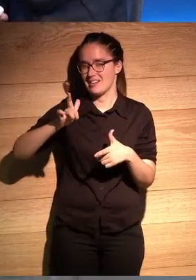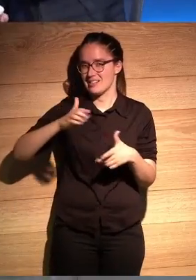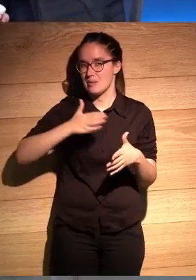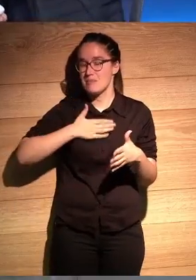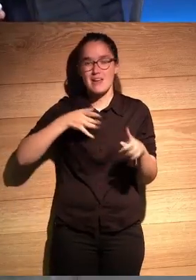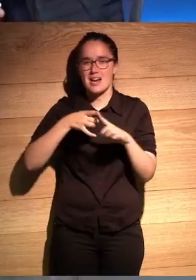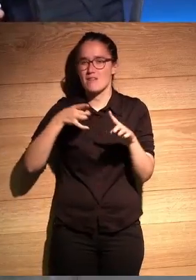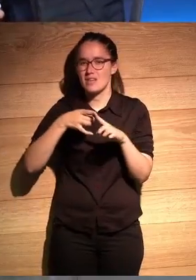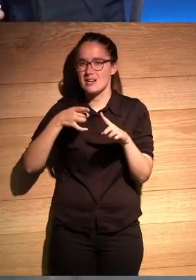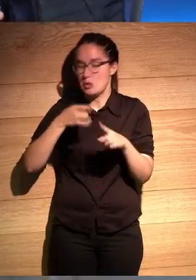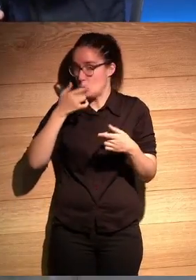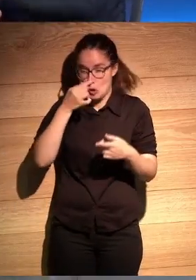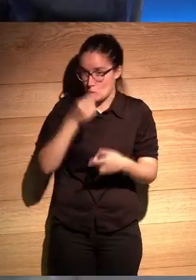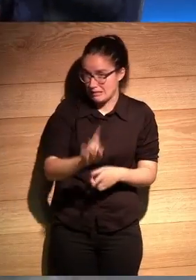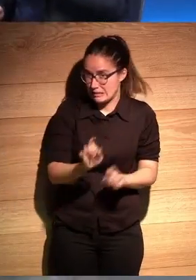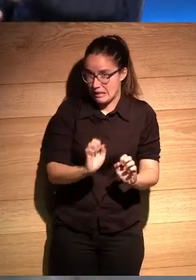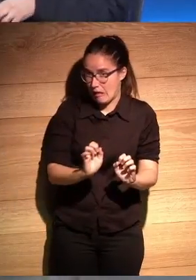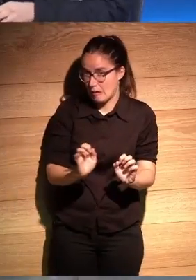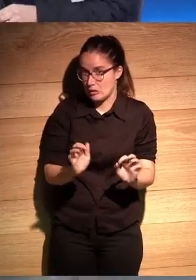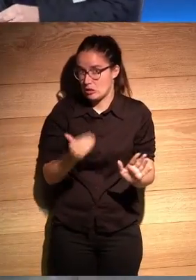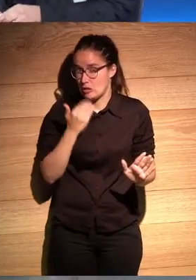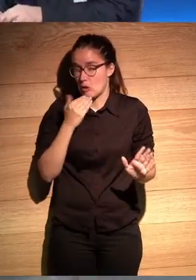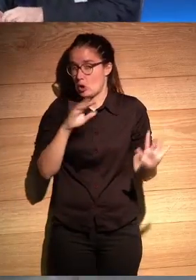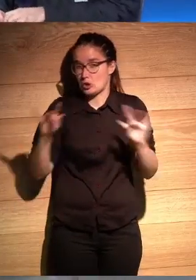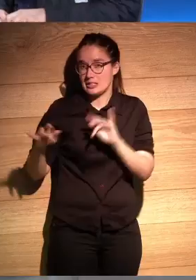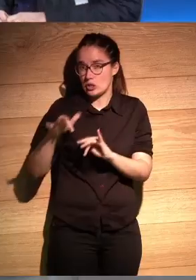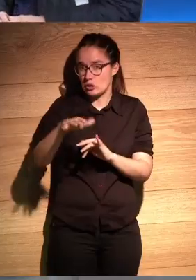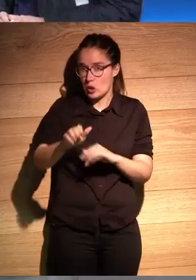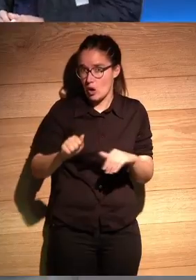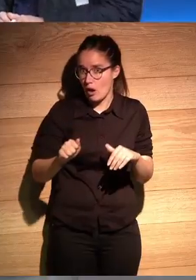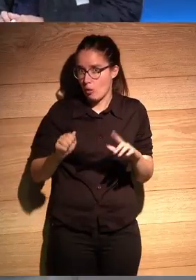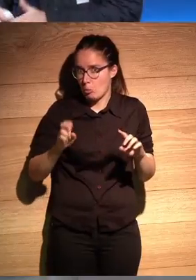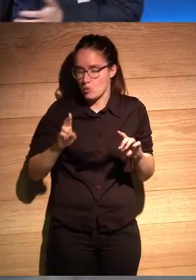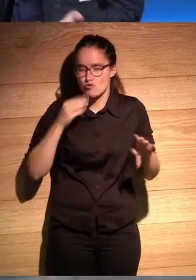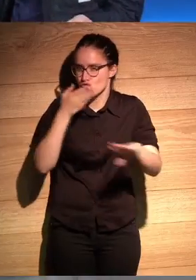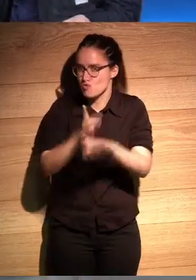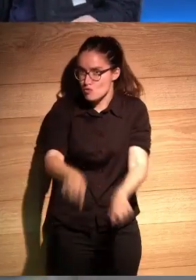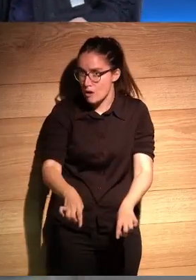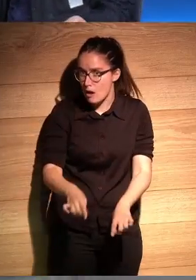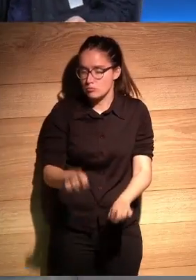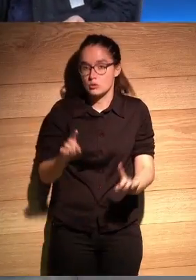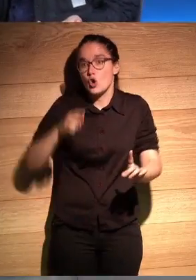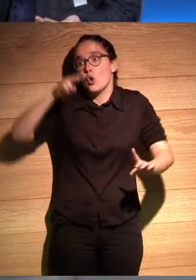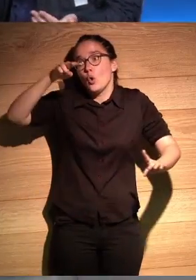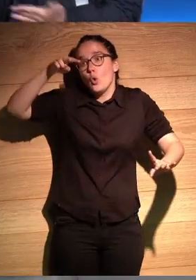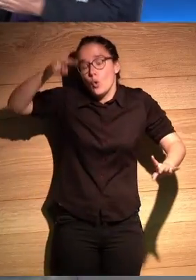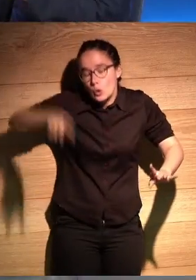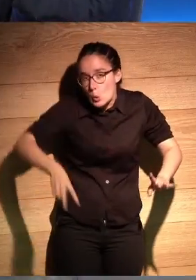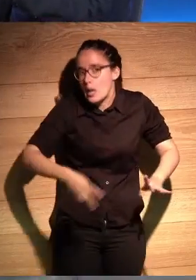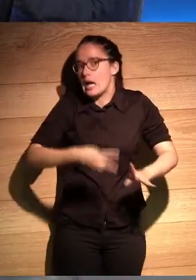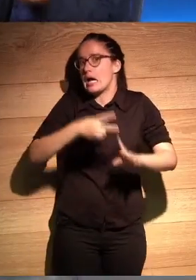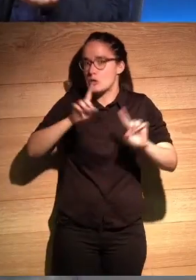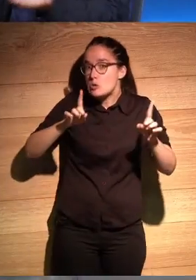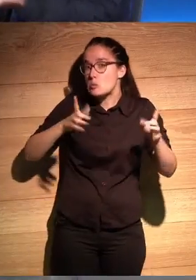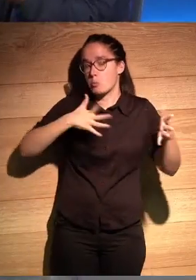gran referencia a ese nivel no interesa nada no, no, nunca iría a los desiertos de Sonora la verdad nunca irías bueno nunca digas nunca digamos pero no